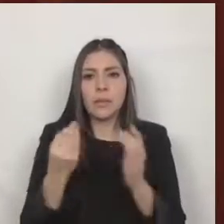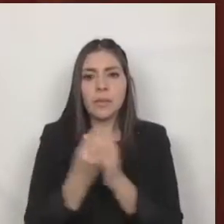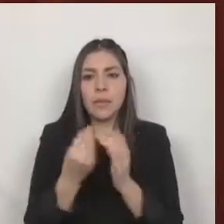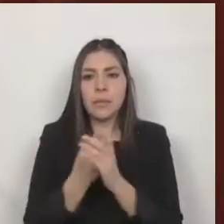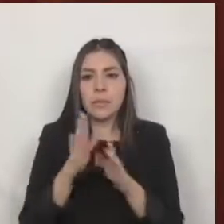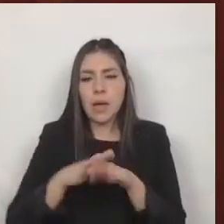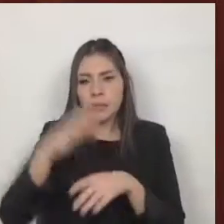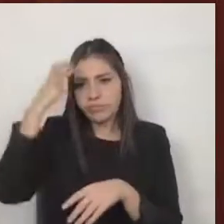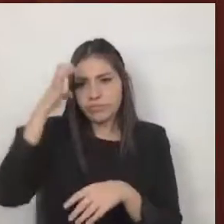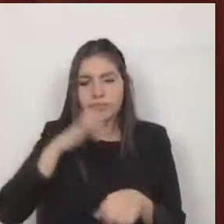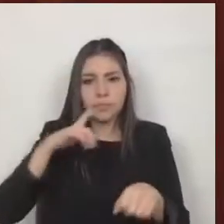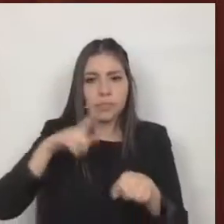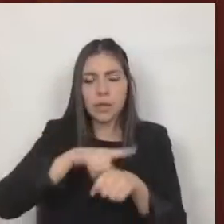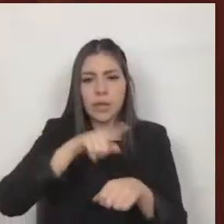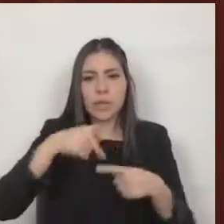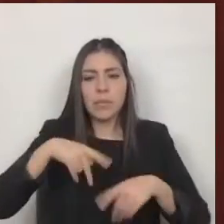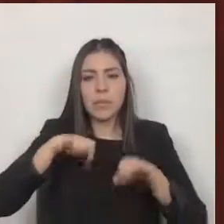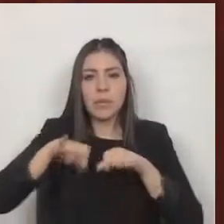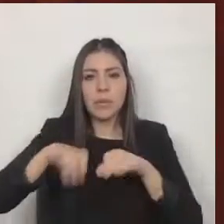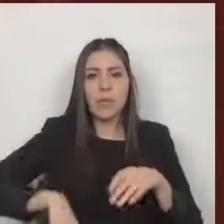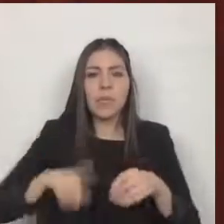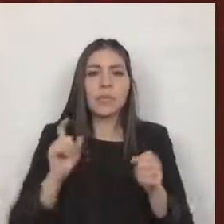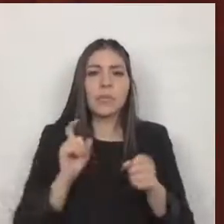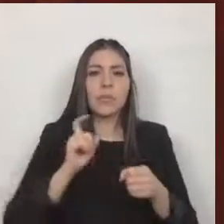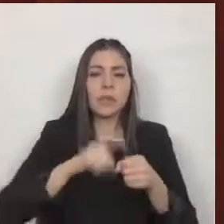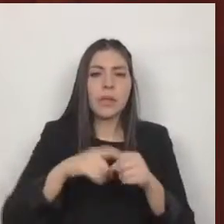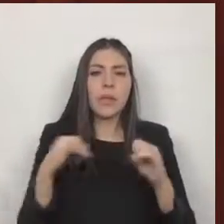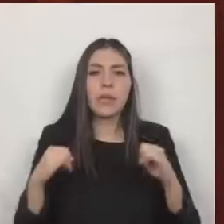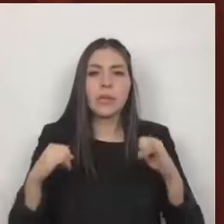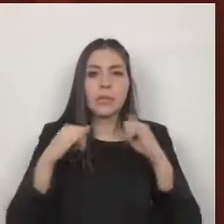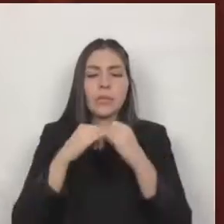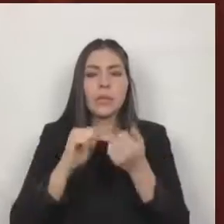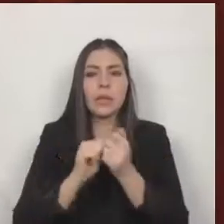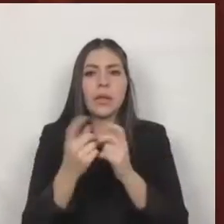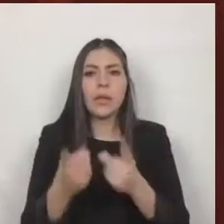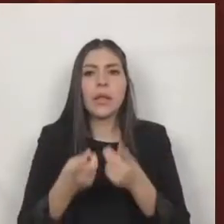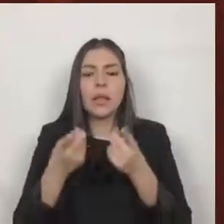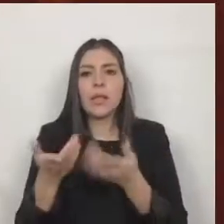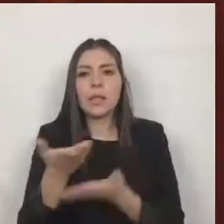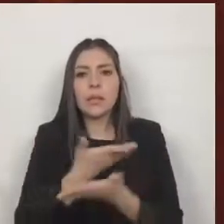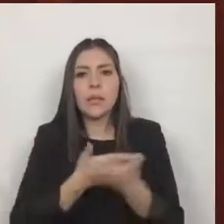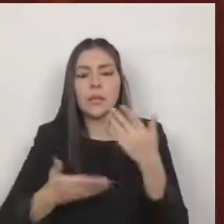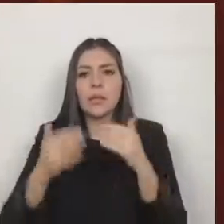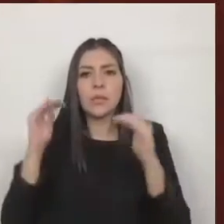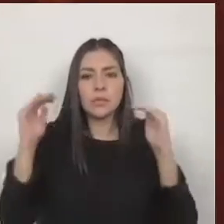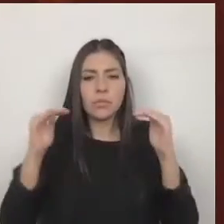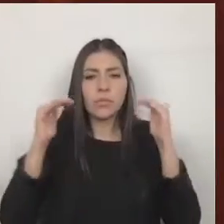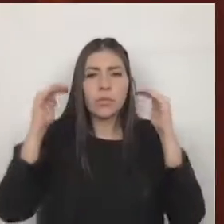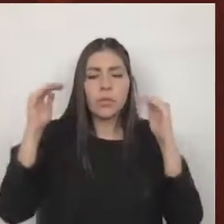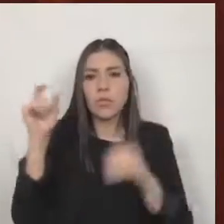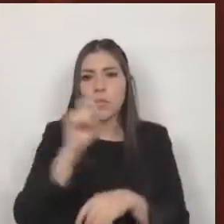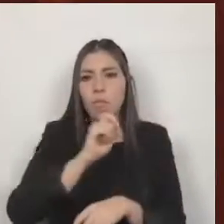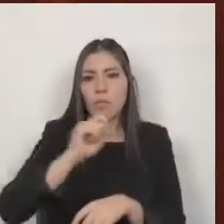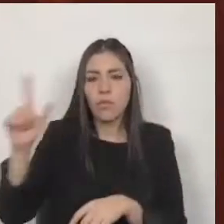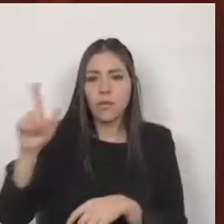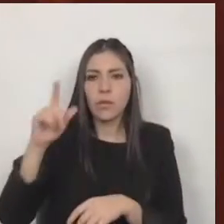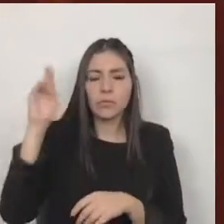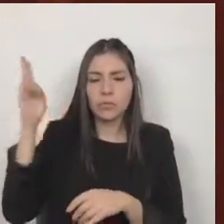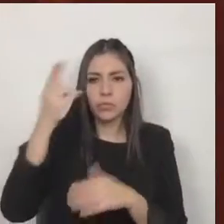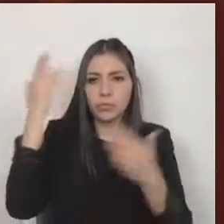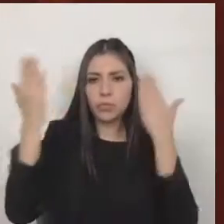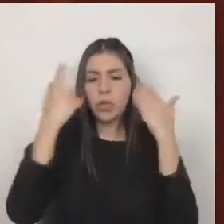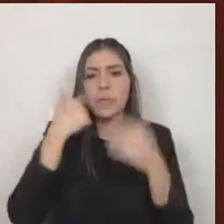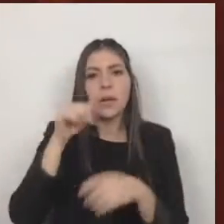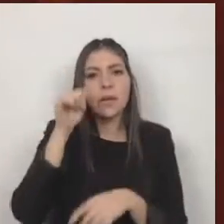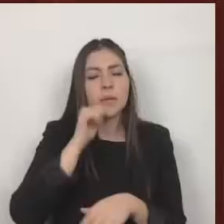adscritos a los institutos que genere el servicio civil de carrera y su profesionalización dando permanencia al